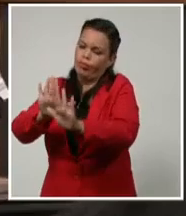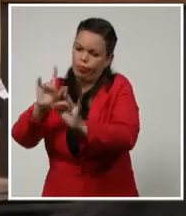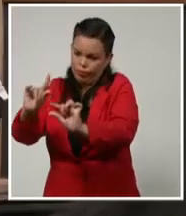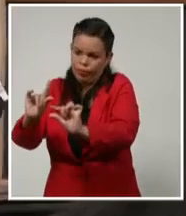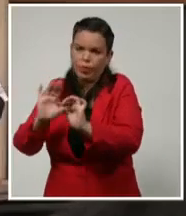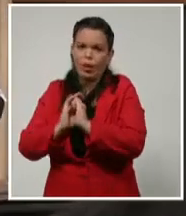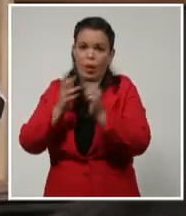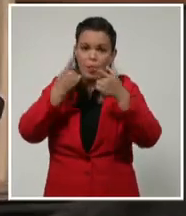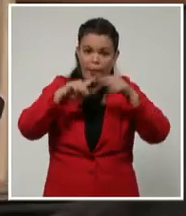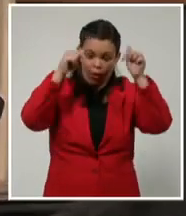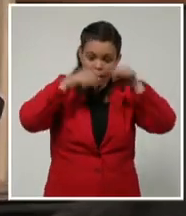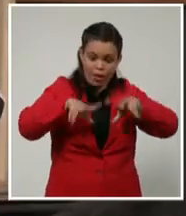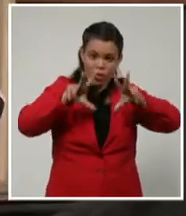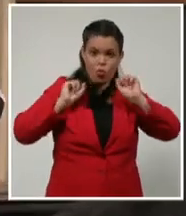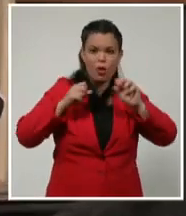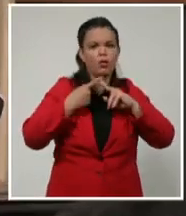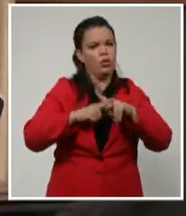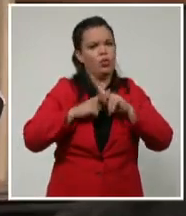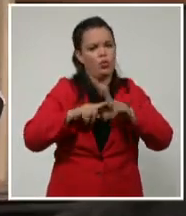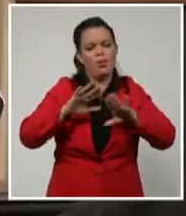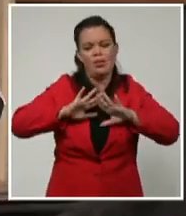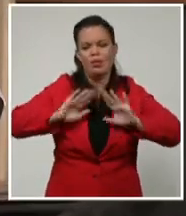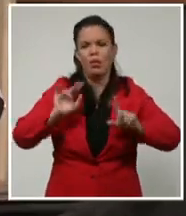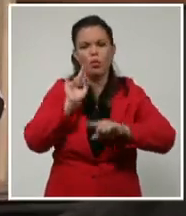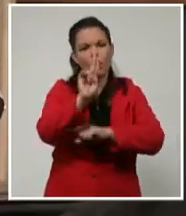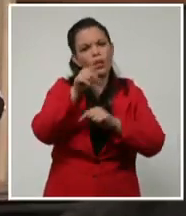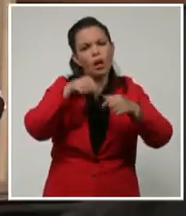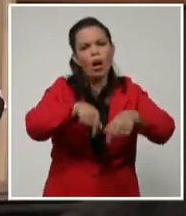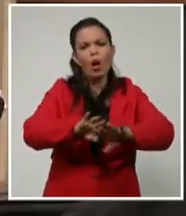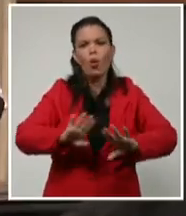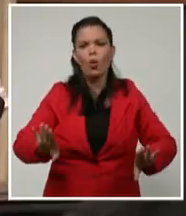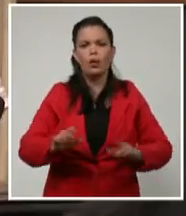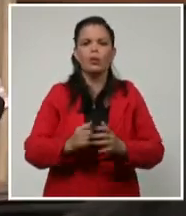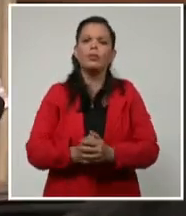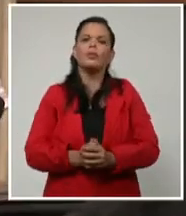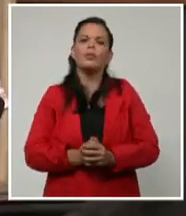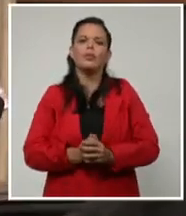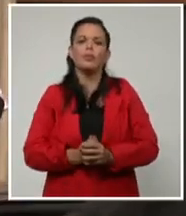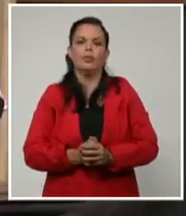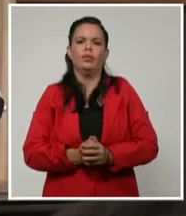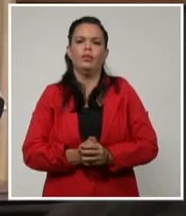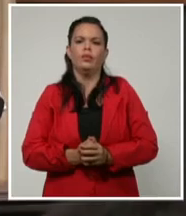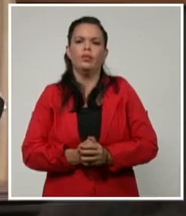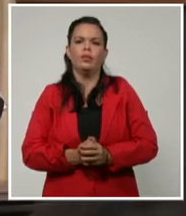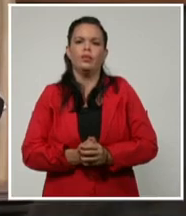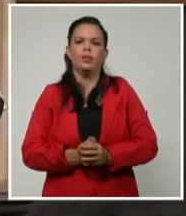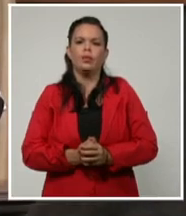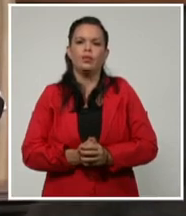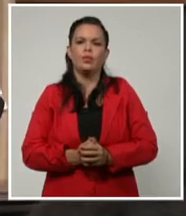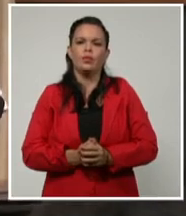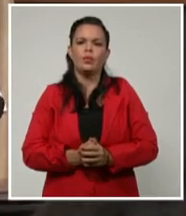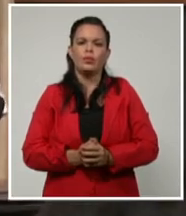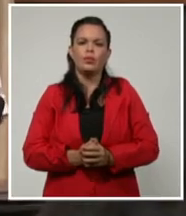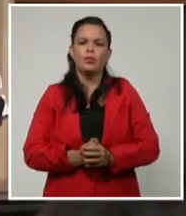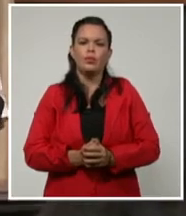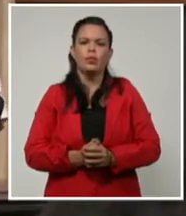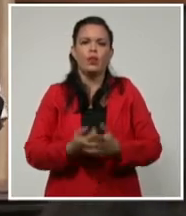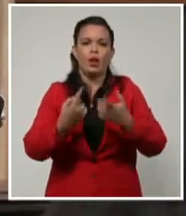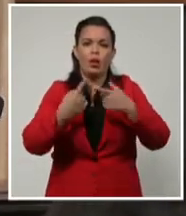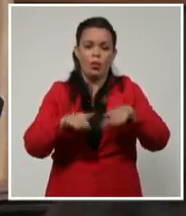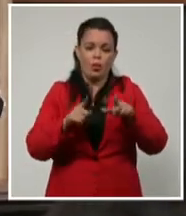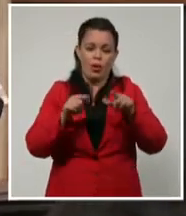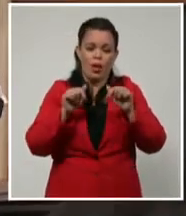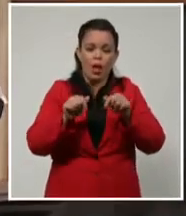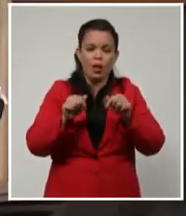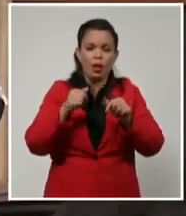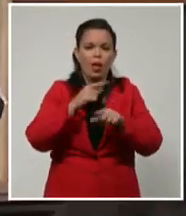trabajando con la estrategia que traíamos con las de otros, seguimos recuperando de otras afectaciones, pero que estas no queden en